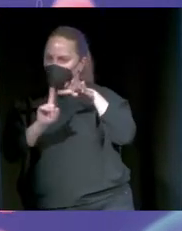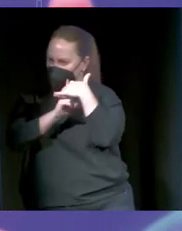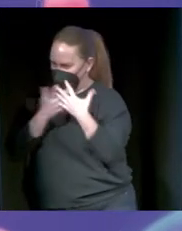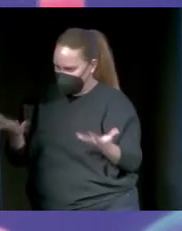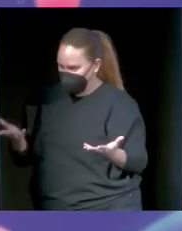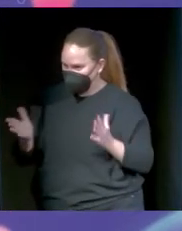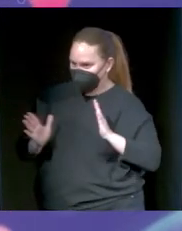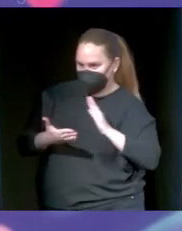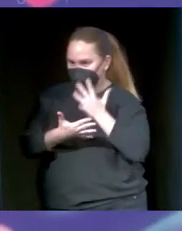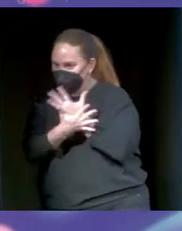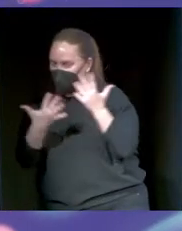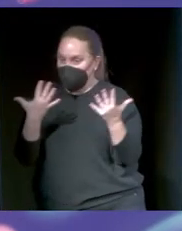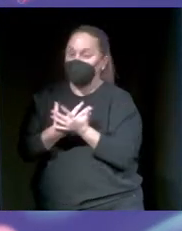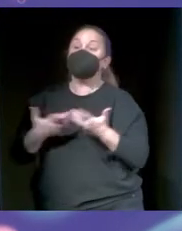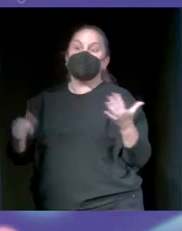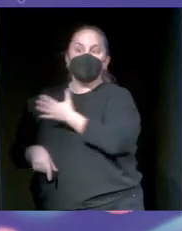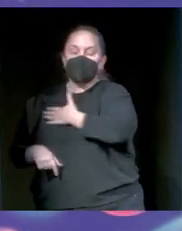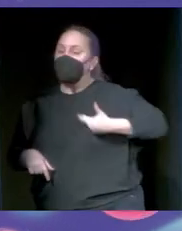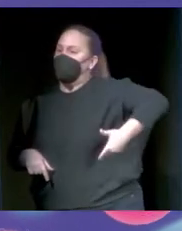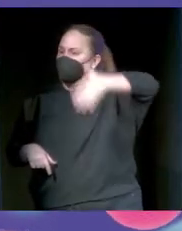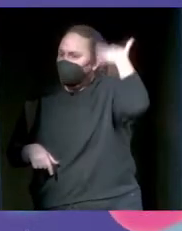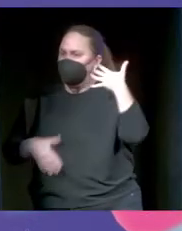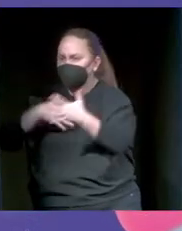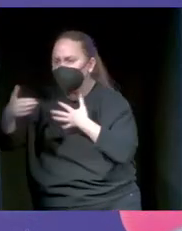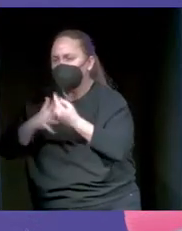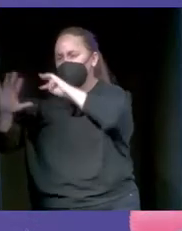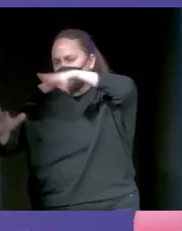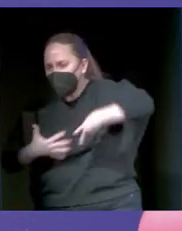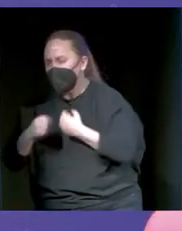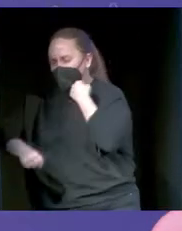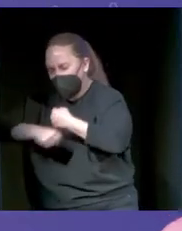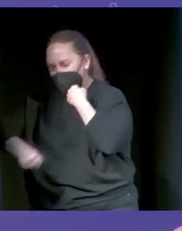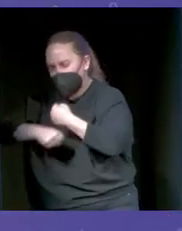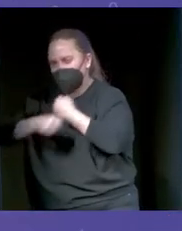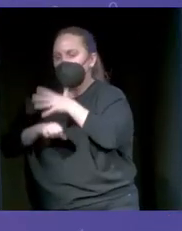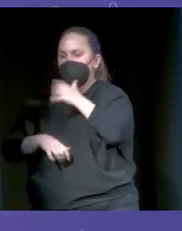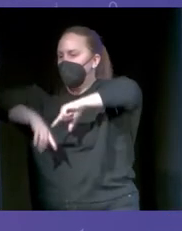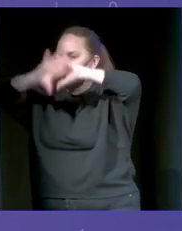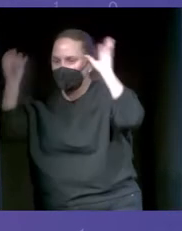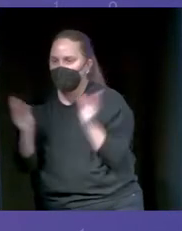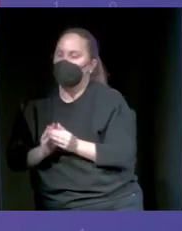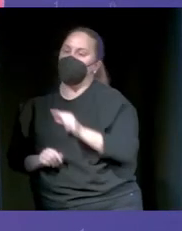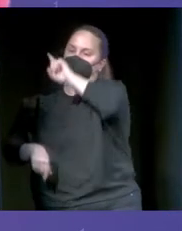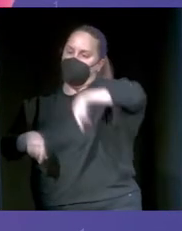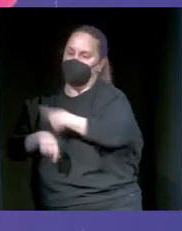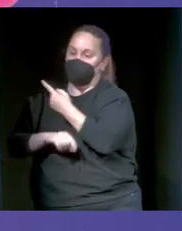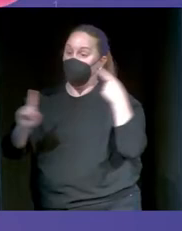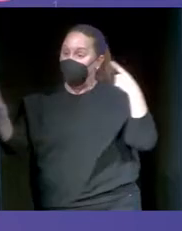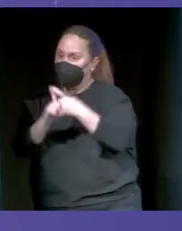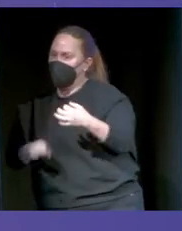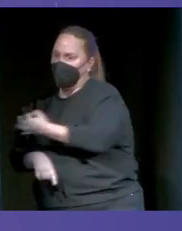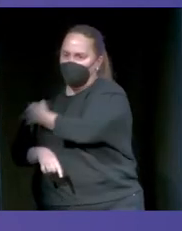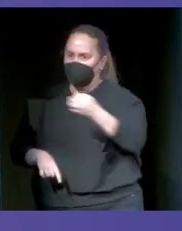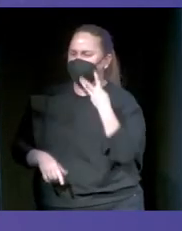¿Qué queremos conseguir? Pues que lo que antes nos llevaba ocho horas, ahora lo hagamos en menos de una hora. Y ser, pues, 30 veces más productivos. ¿Qué